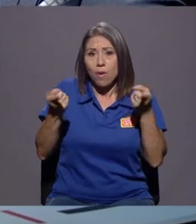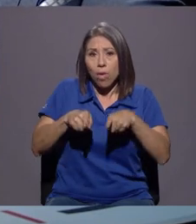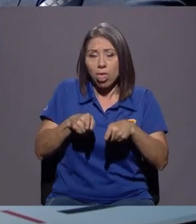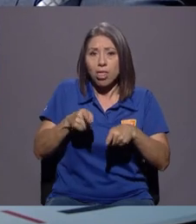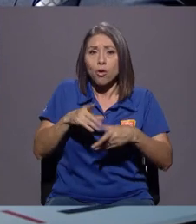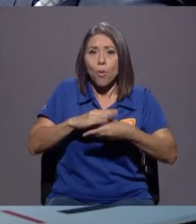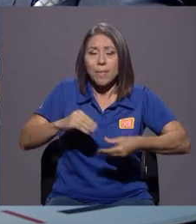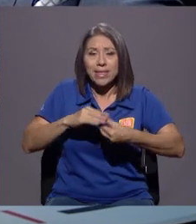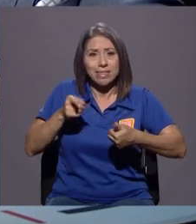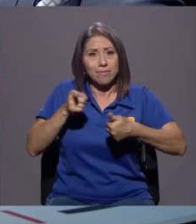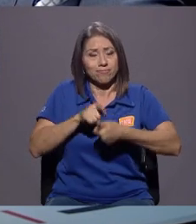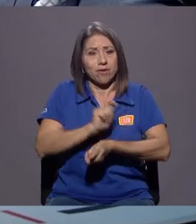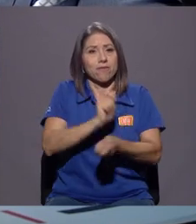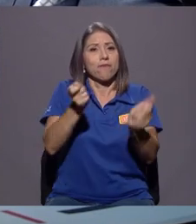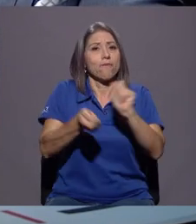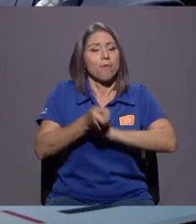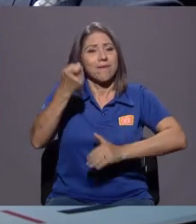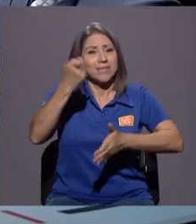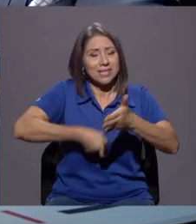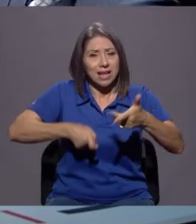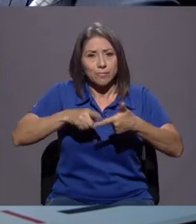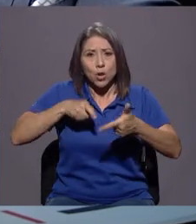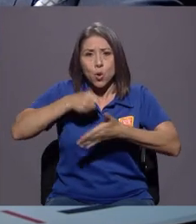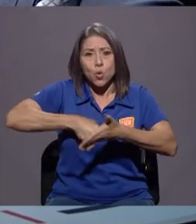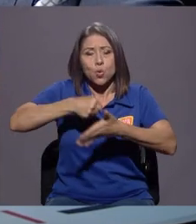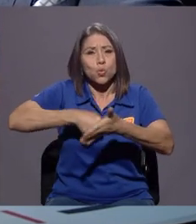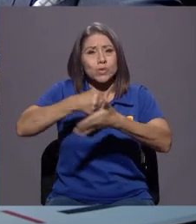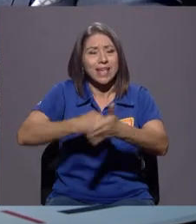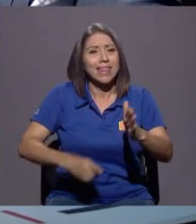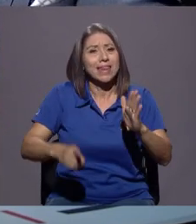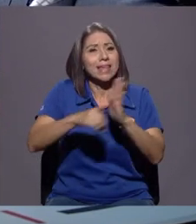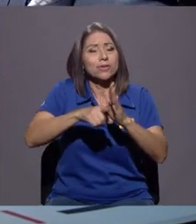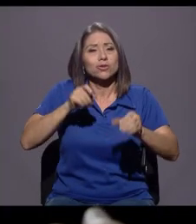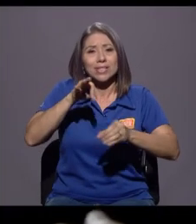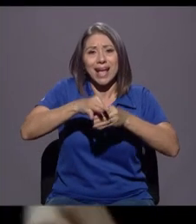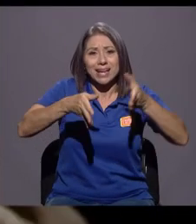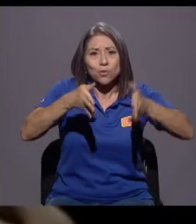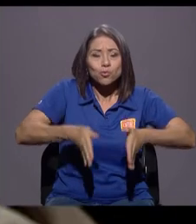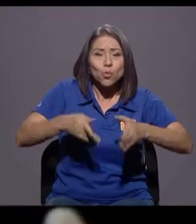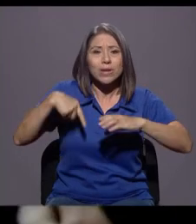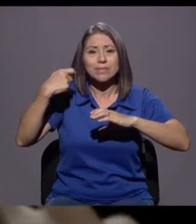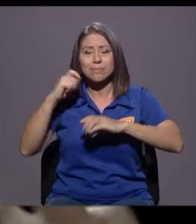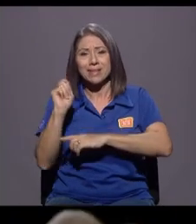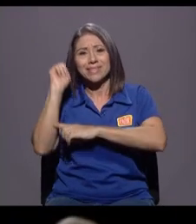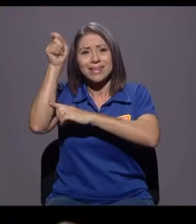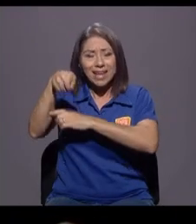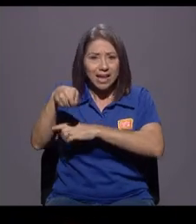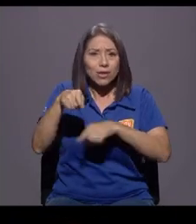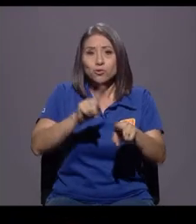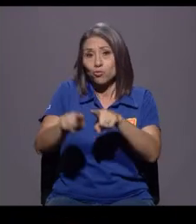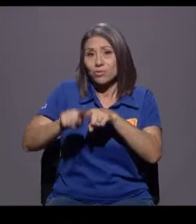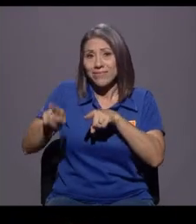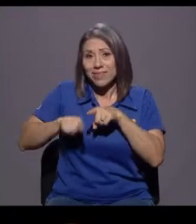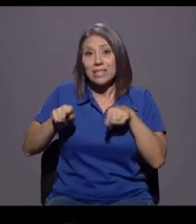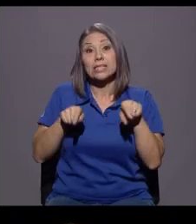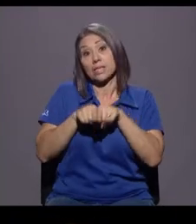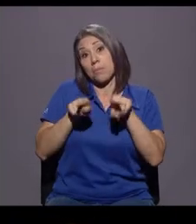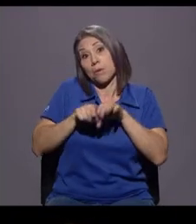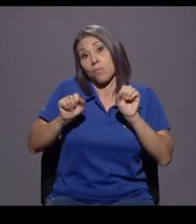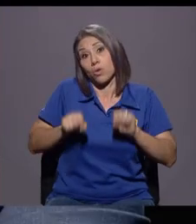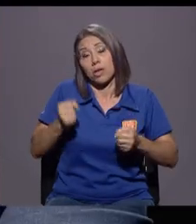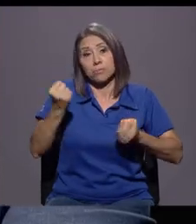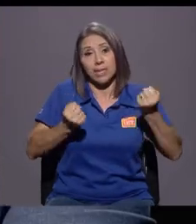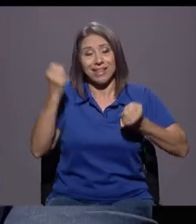por ejemplo, o lucha de derechos, en este caso específico, de agricultores, pesqueros, o otros sectores en este caso. Inclusive podrían entrar hasta los traileros,